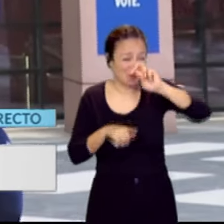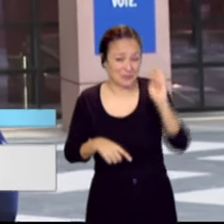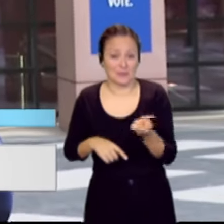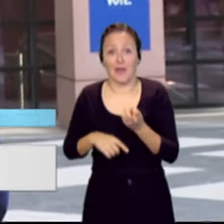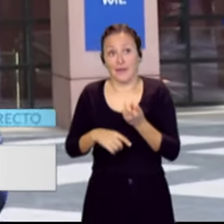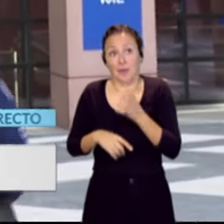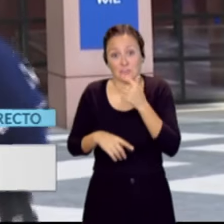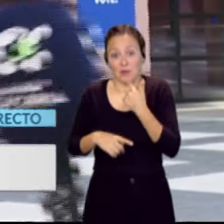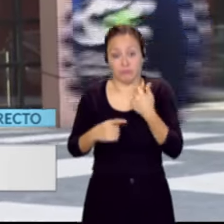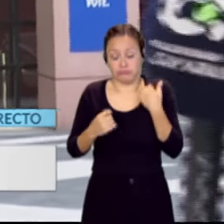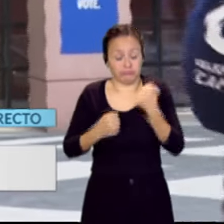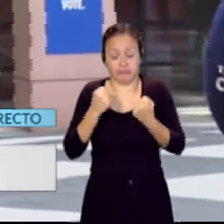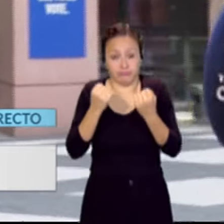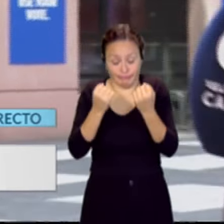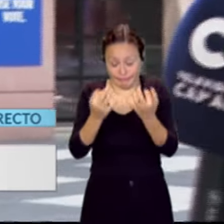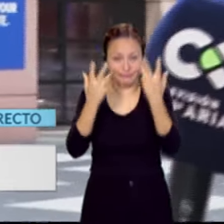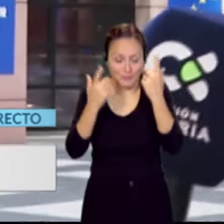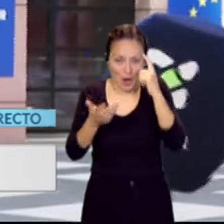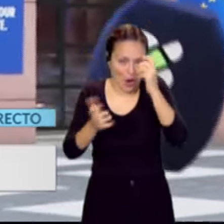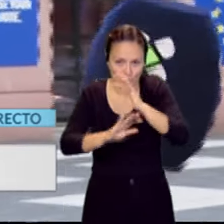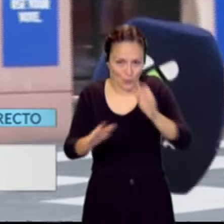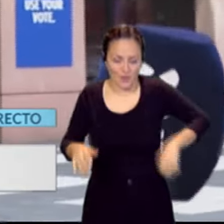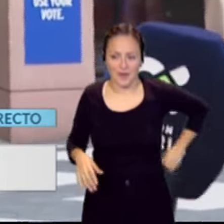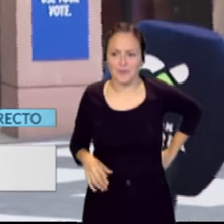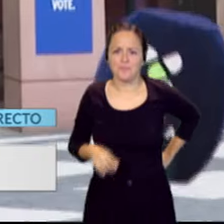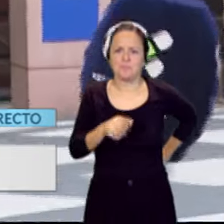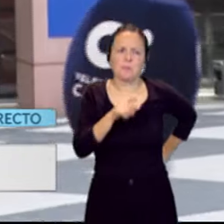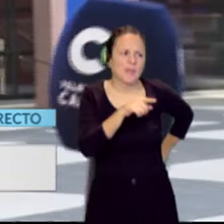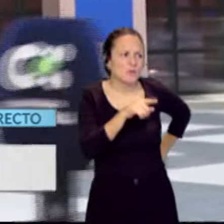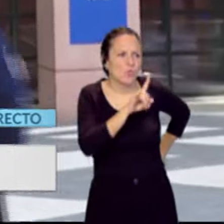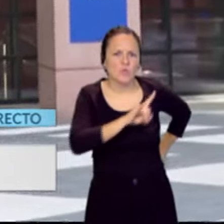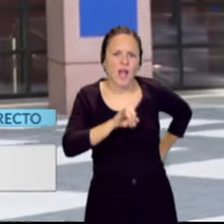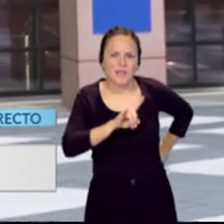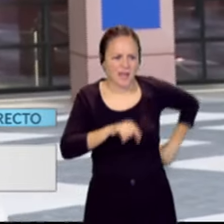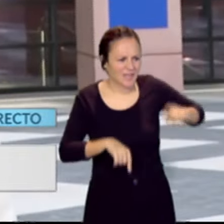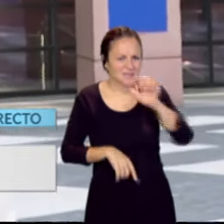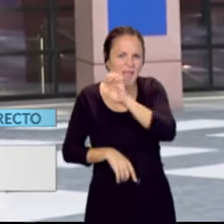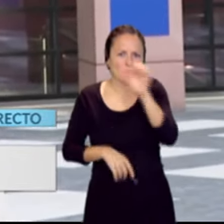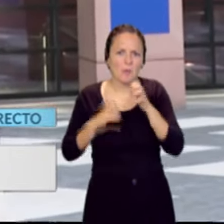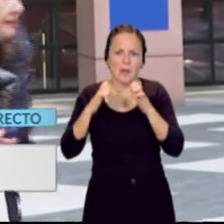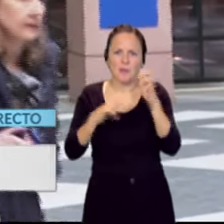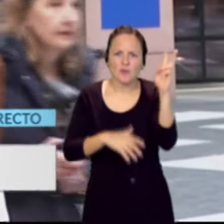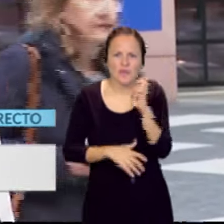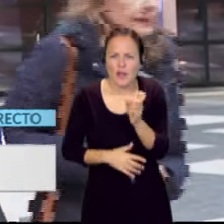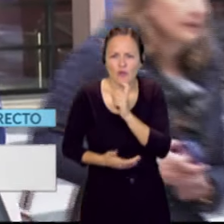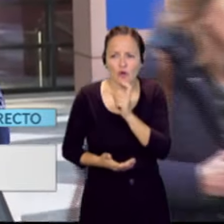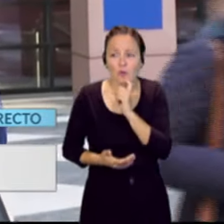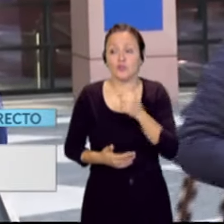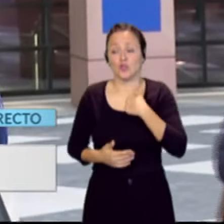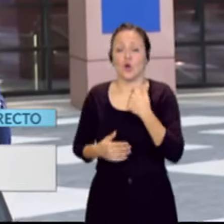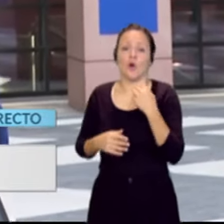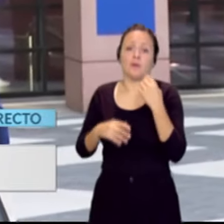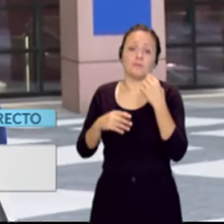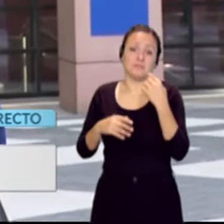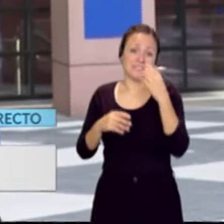resumirte la es frenética. ¿Y cómo llega una Canaria hasta aquí, hasta el Parlamento Europeo? En mi caso yo estudié Relaciones Internacionales y Ciencia Política,